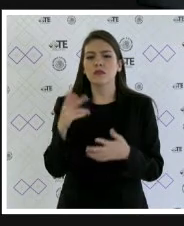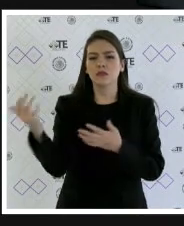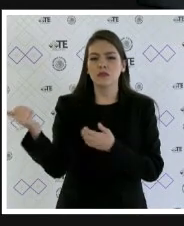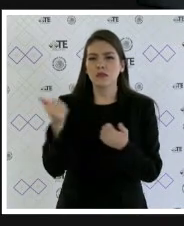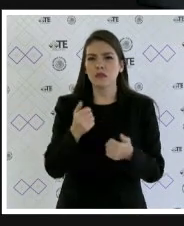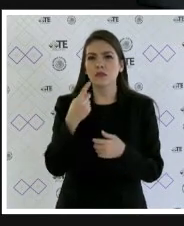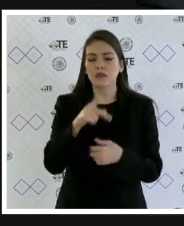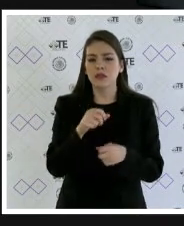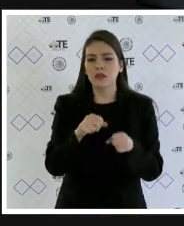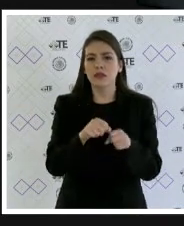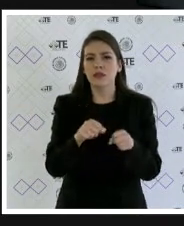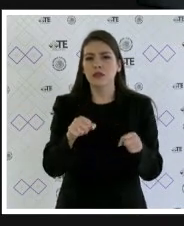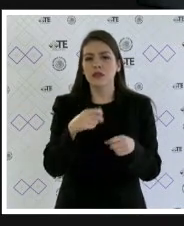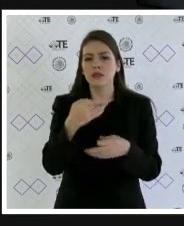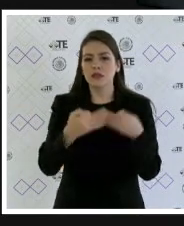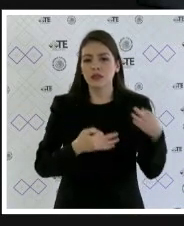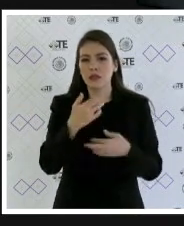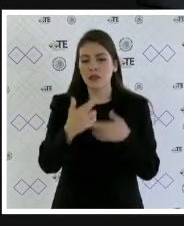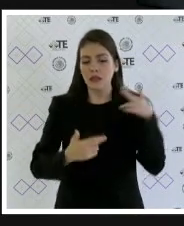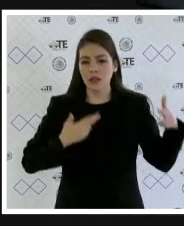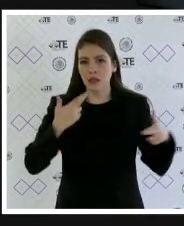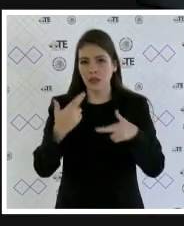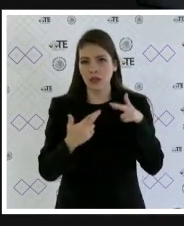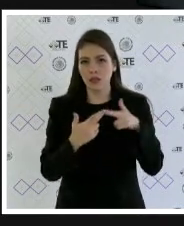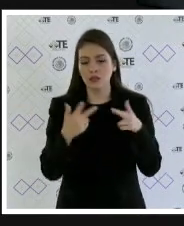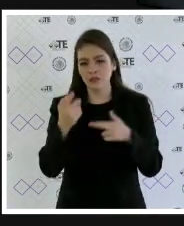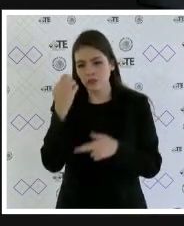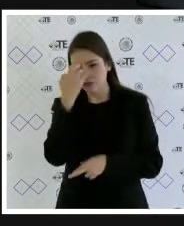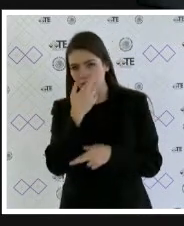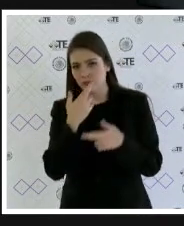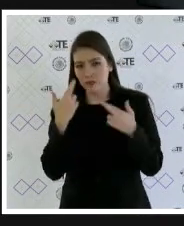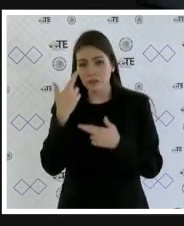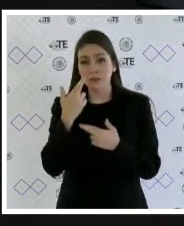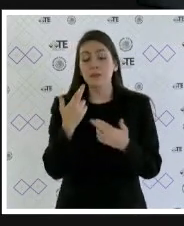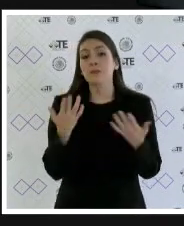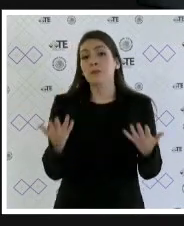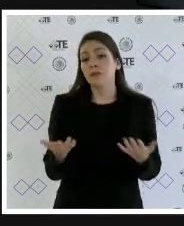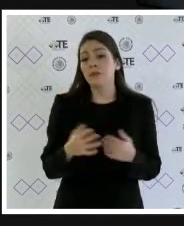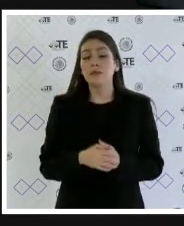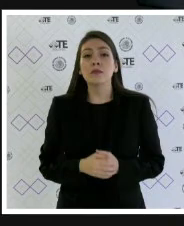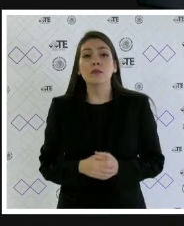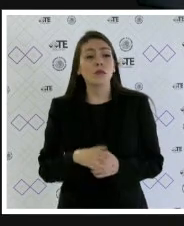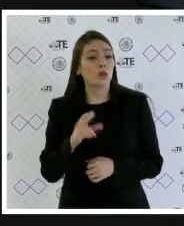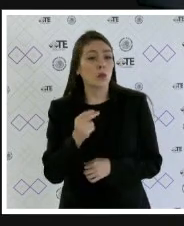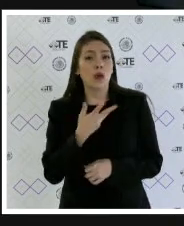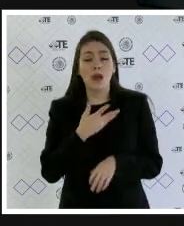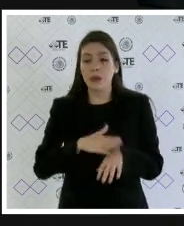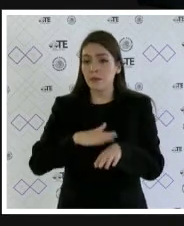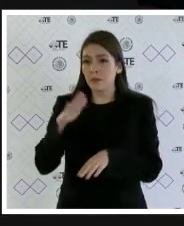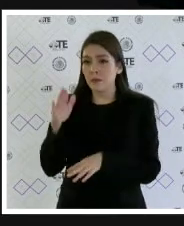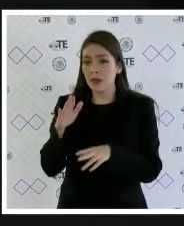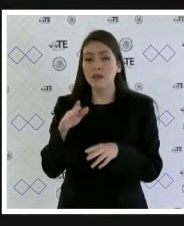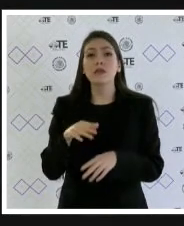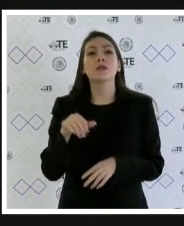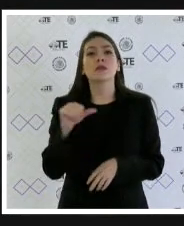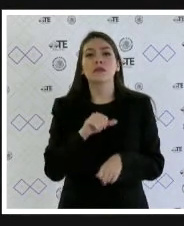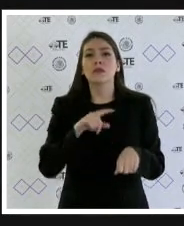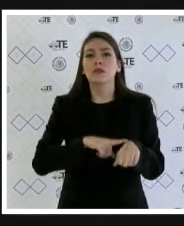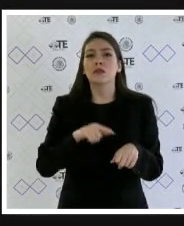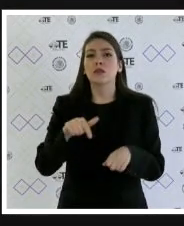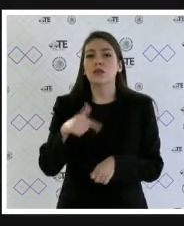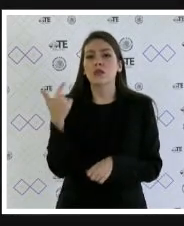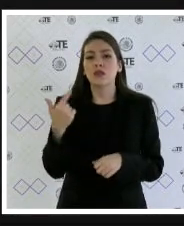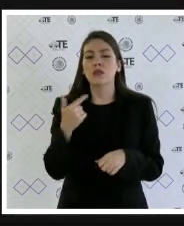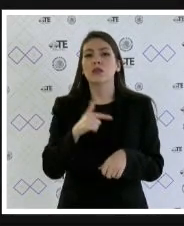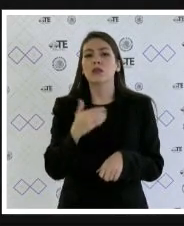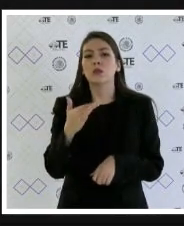del tribunal electoral del poder judicial de la federación ciudad de méxico no habiendo más que tratar siendo las 12 horas con 50